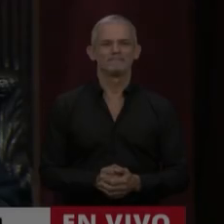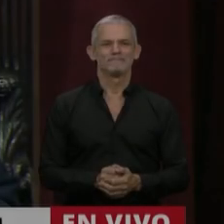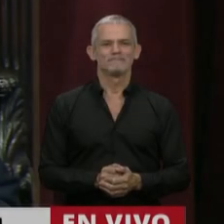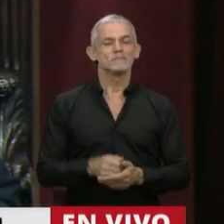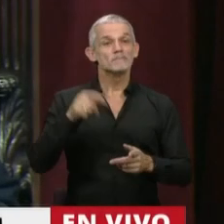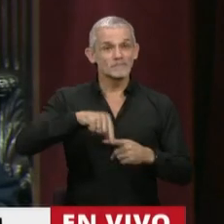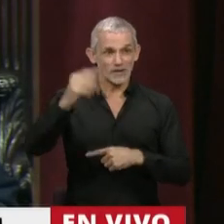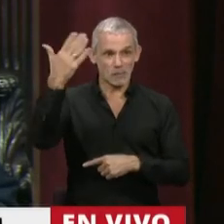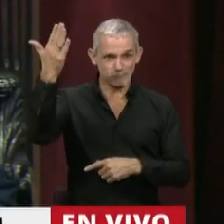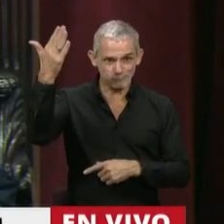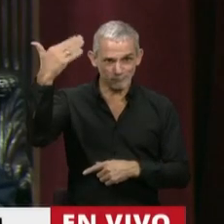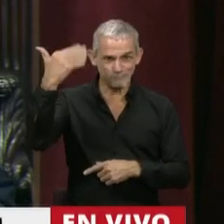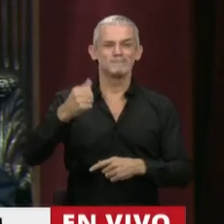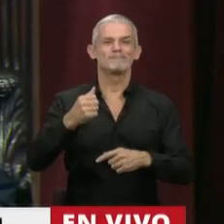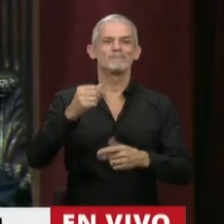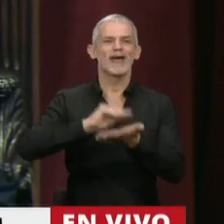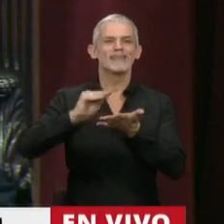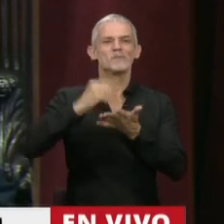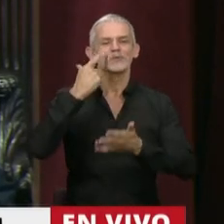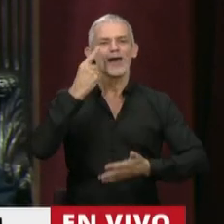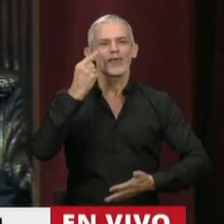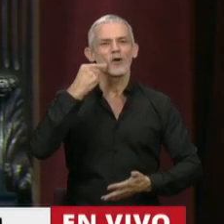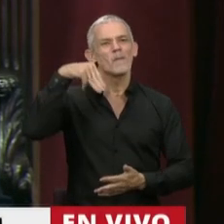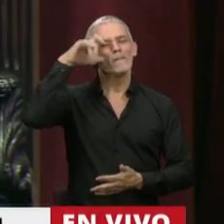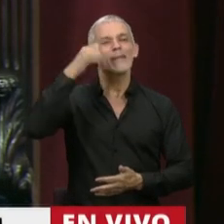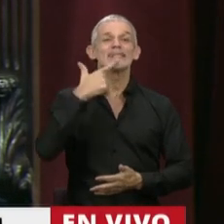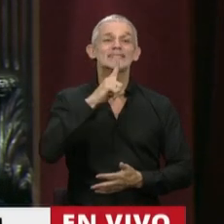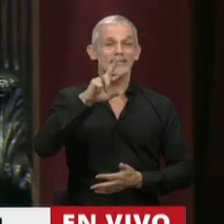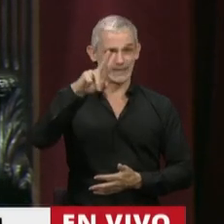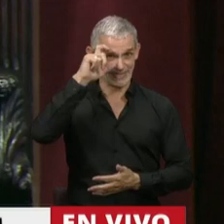Tiene la palabra el diputado Diego Mestre.